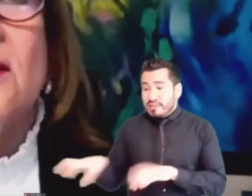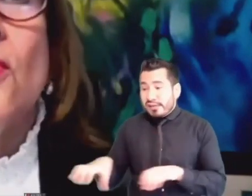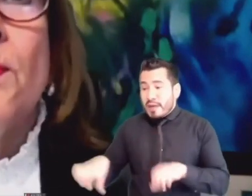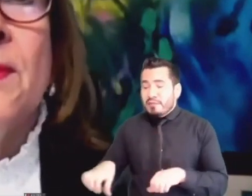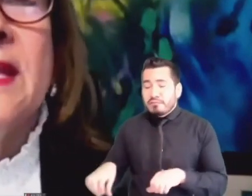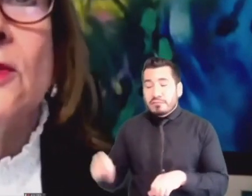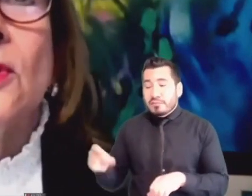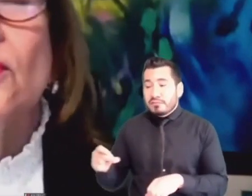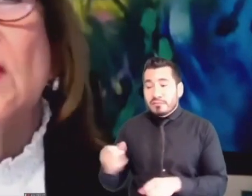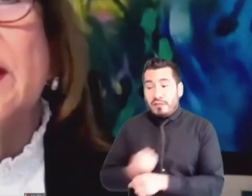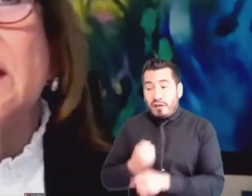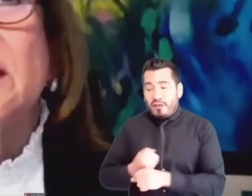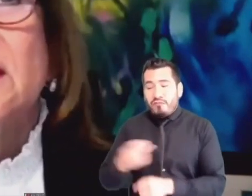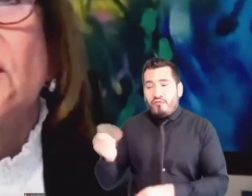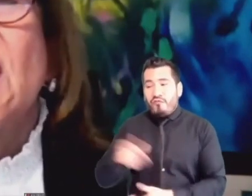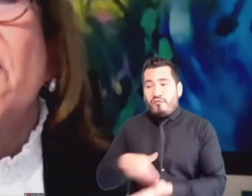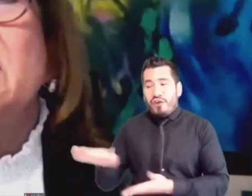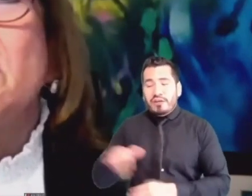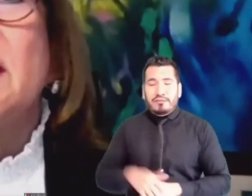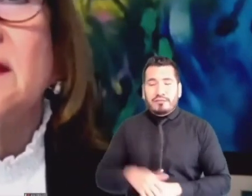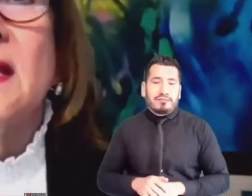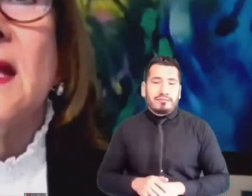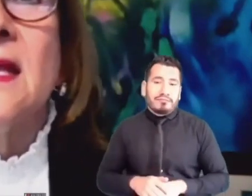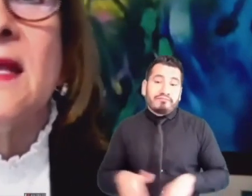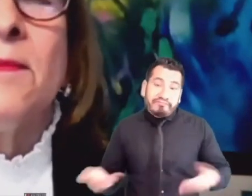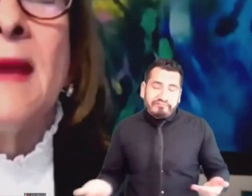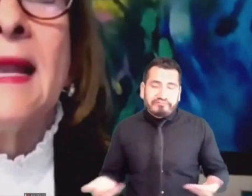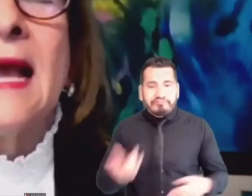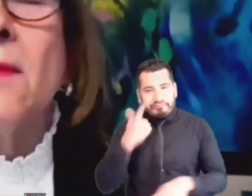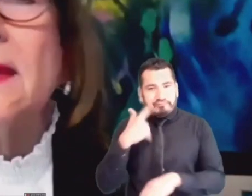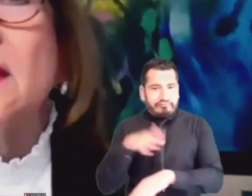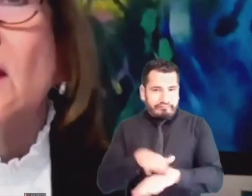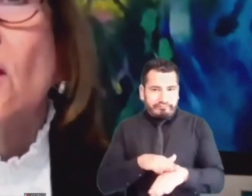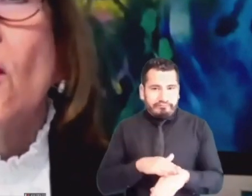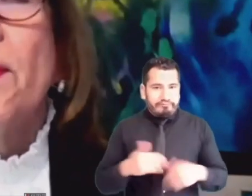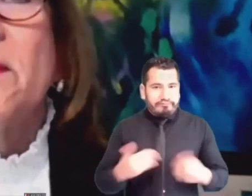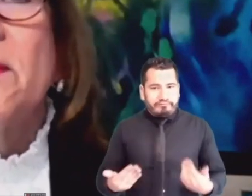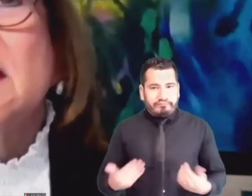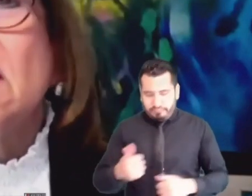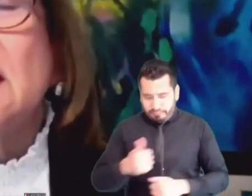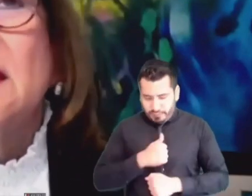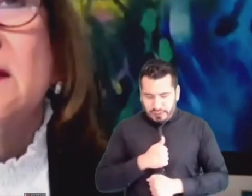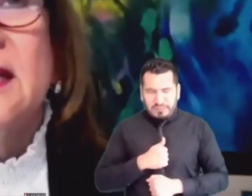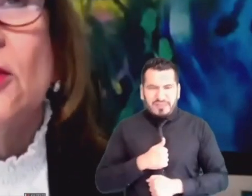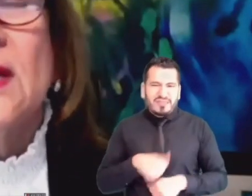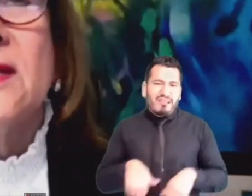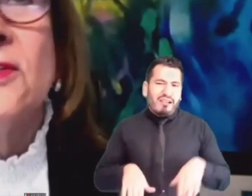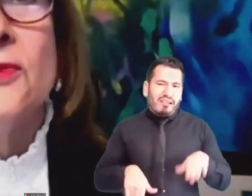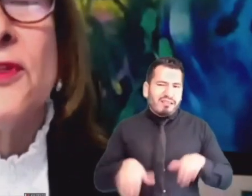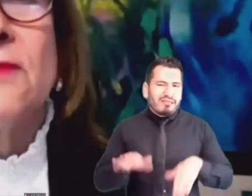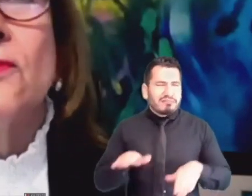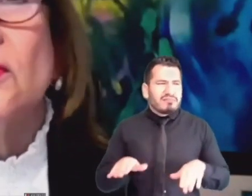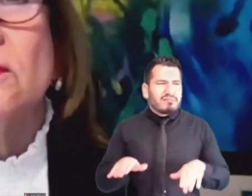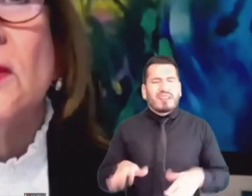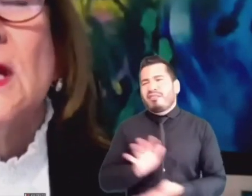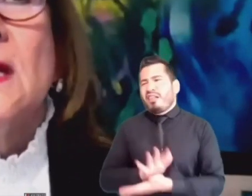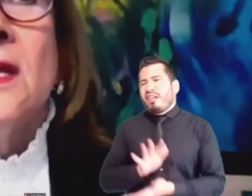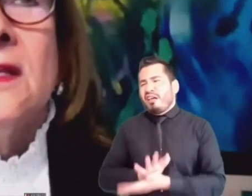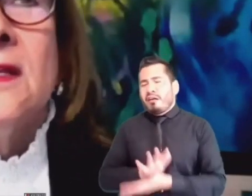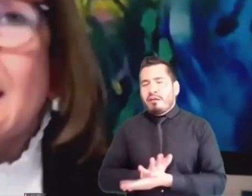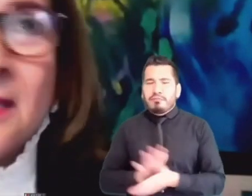incumplimiento de un deber sea fácilmente maleable o permisible dentro del ejercicio de nuestra función.